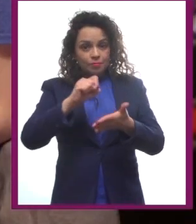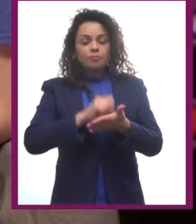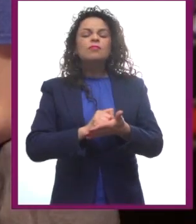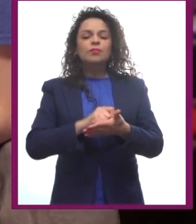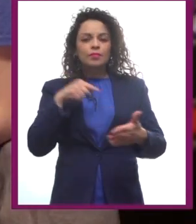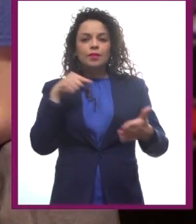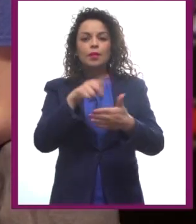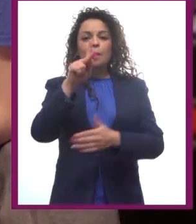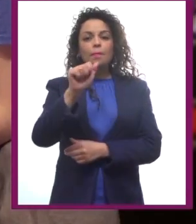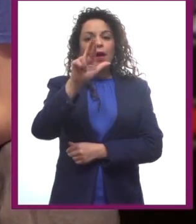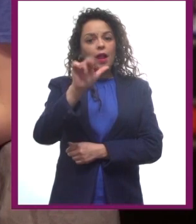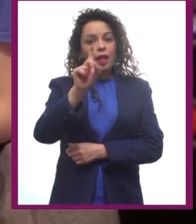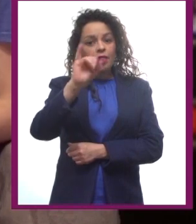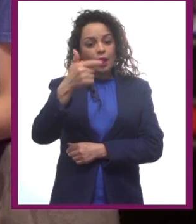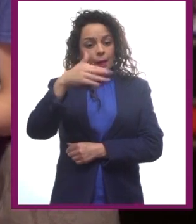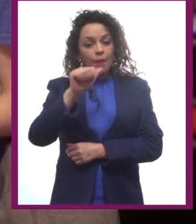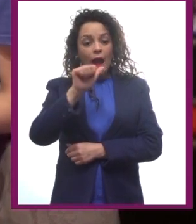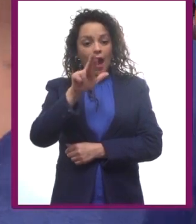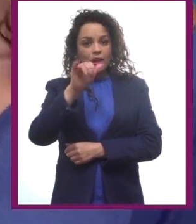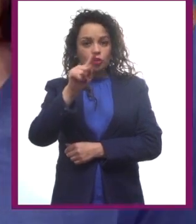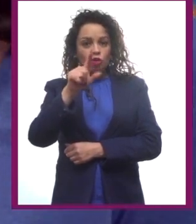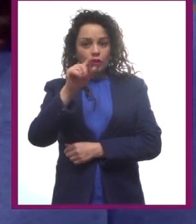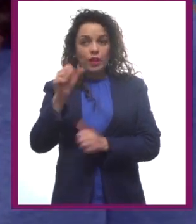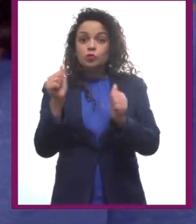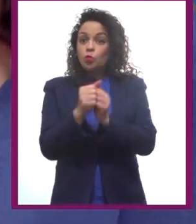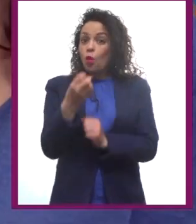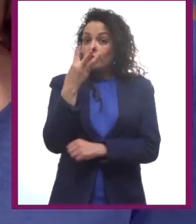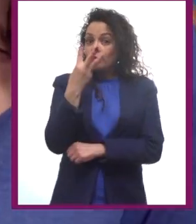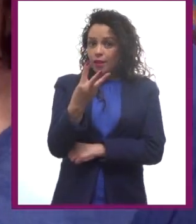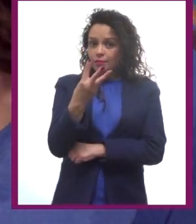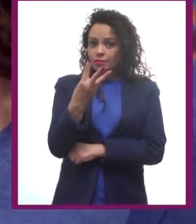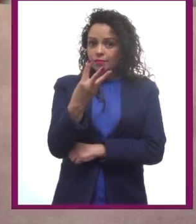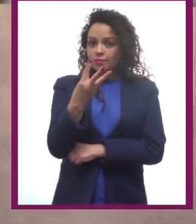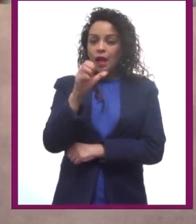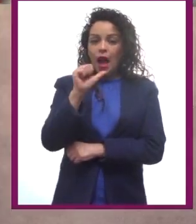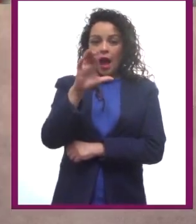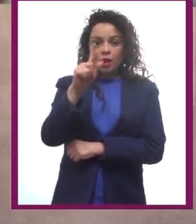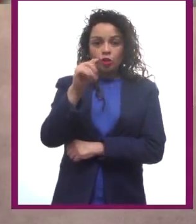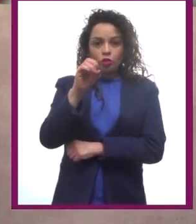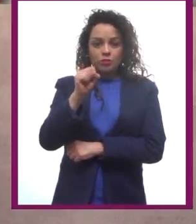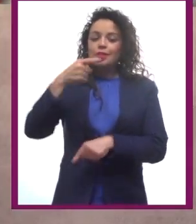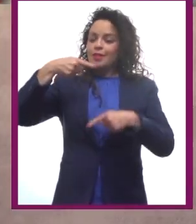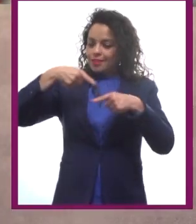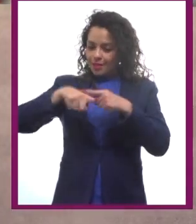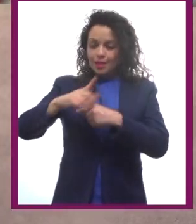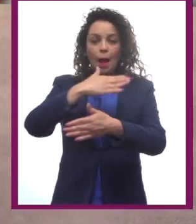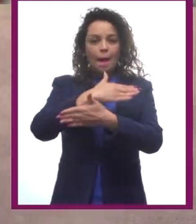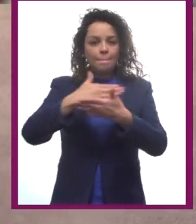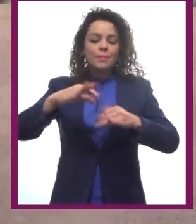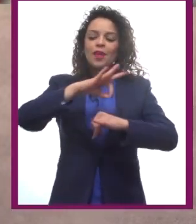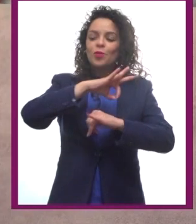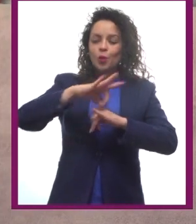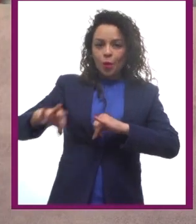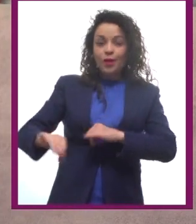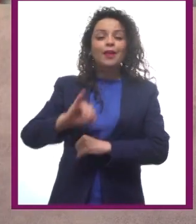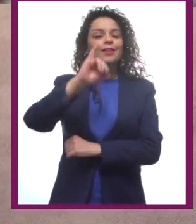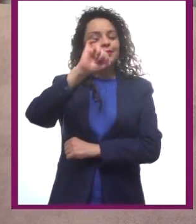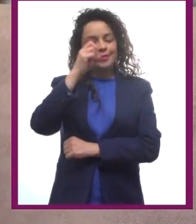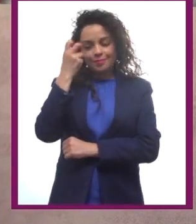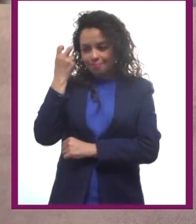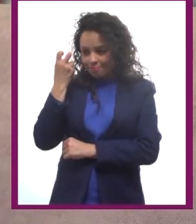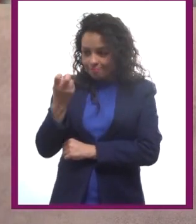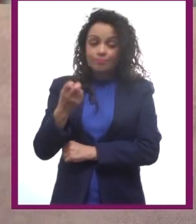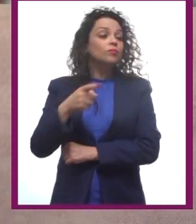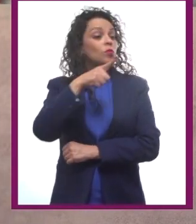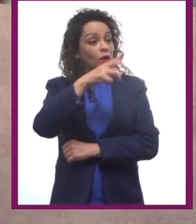Aristóteles y los tres actos. Que son el inicio, medio y final. ¡Ja, ja! Hay que recordar que ya